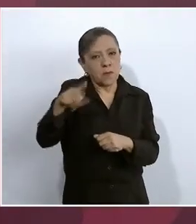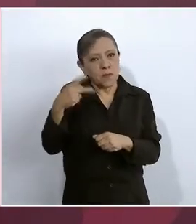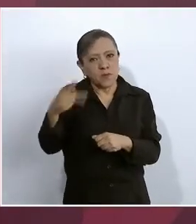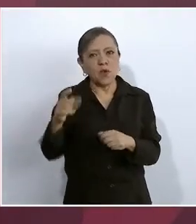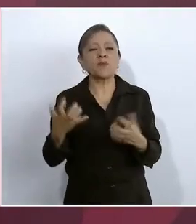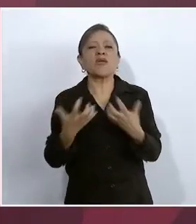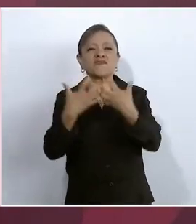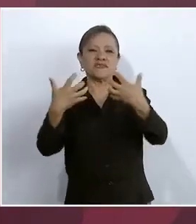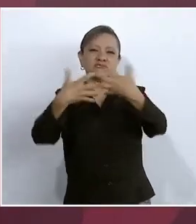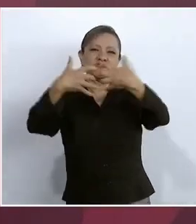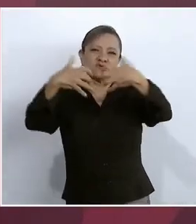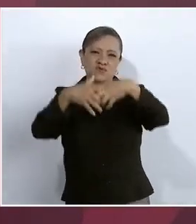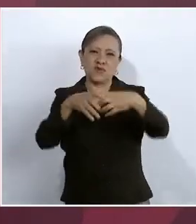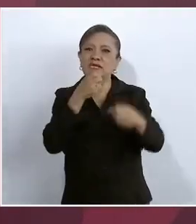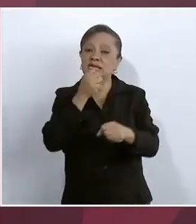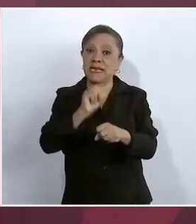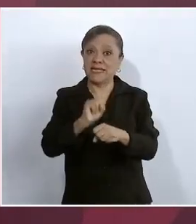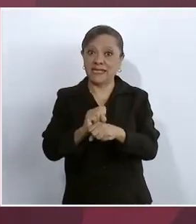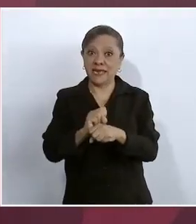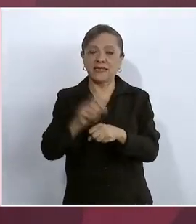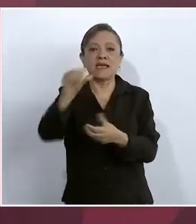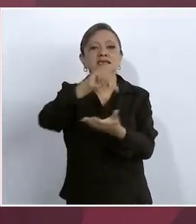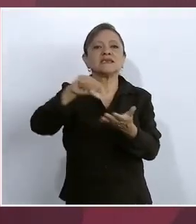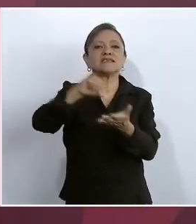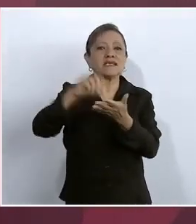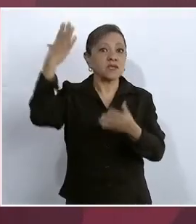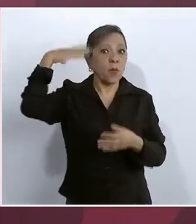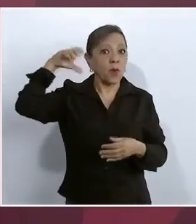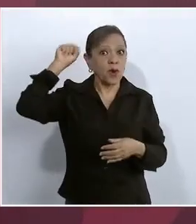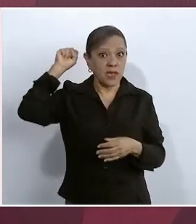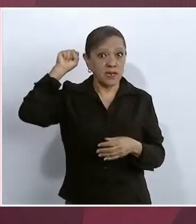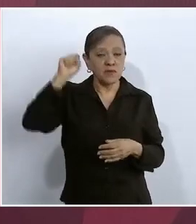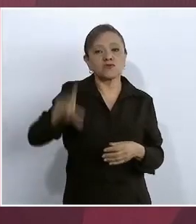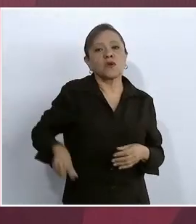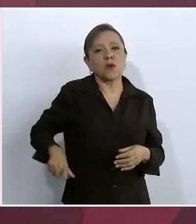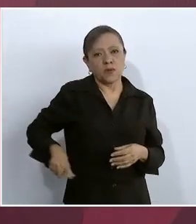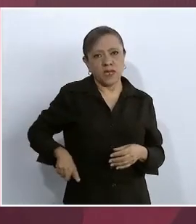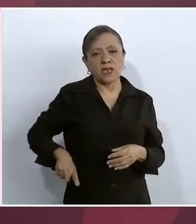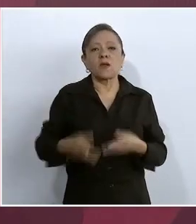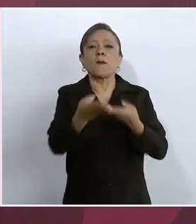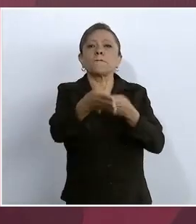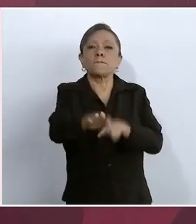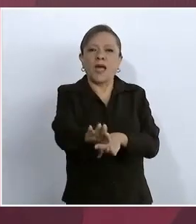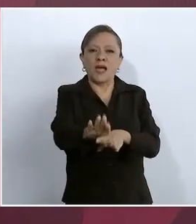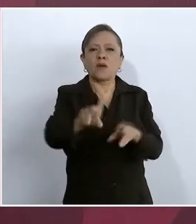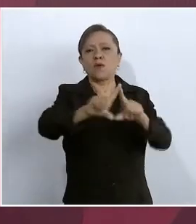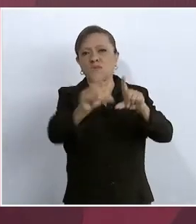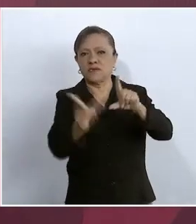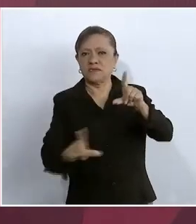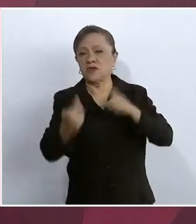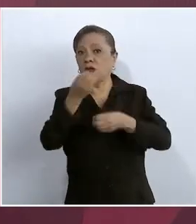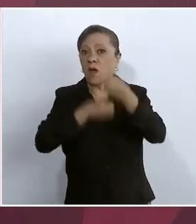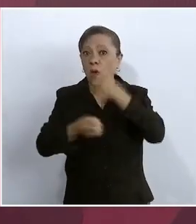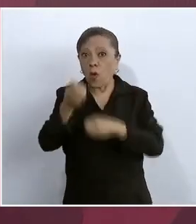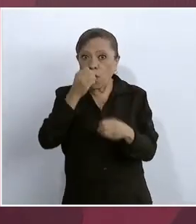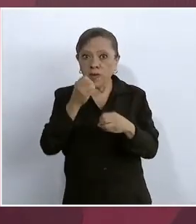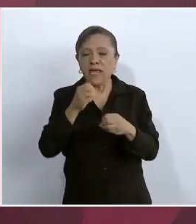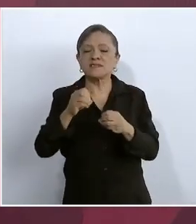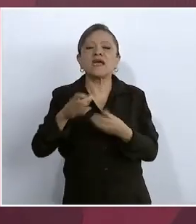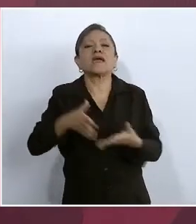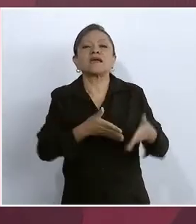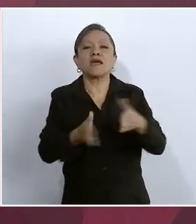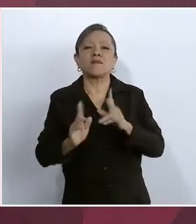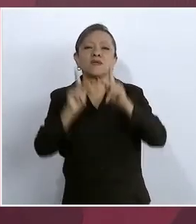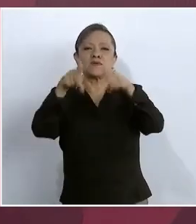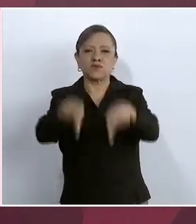Carreteras y del Centro Morelos, del Gobierno del Estado de Morelos, del Banco Nacional de Obras, de Caminos y Puentes Federales, de la